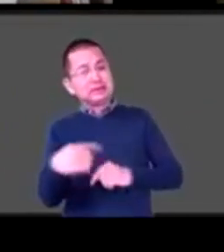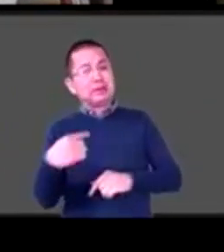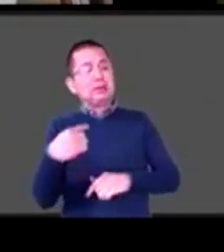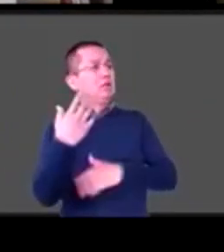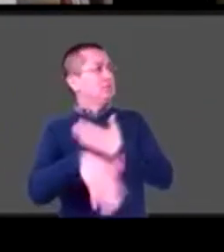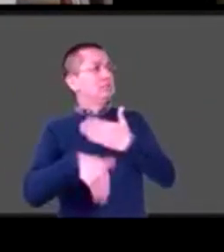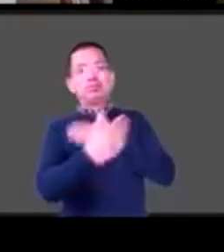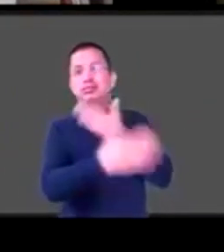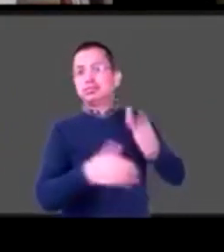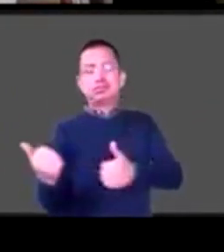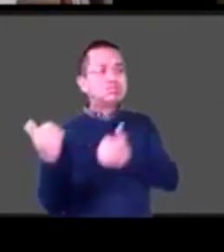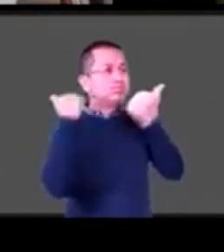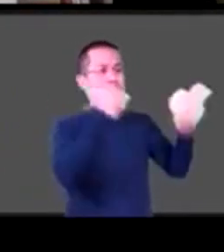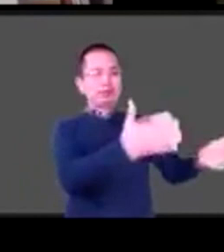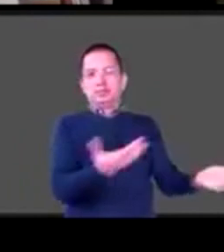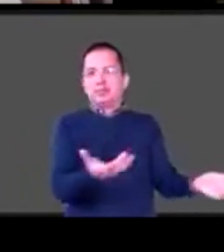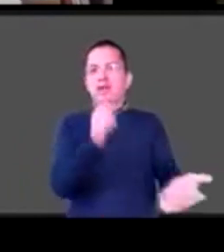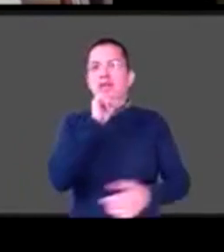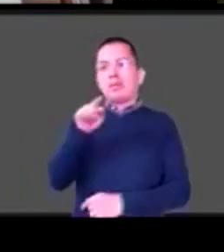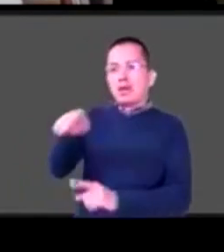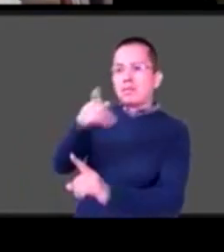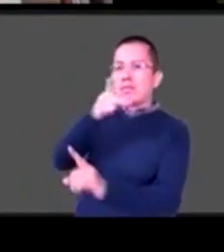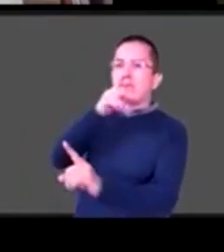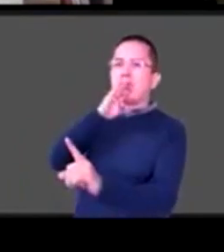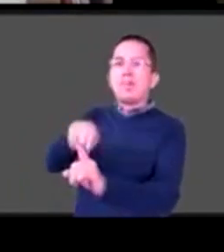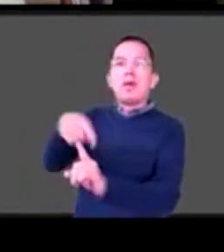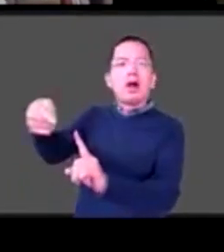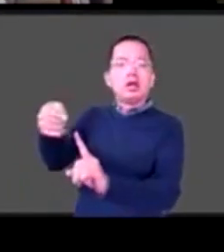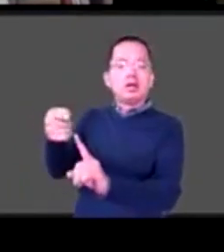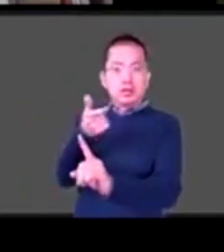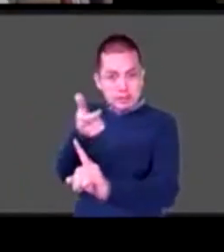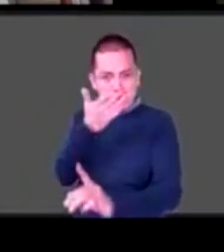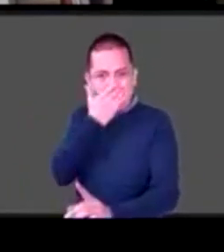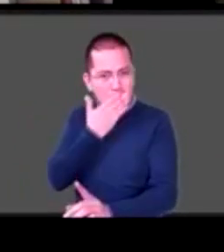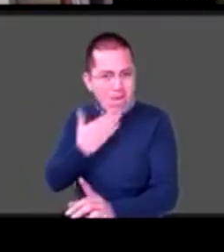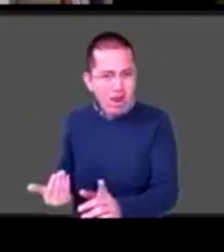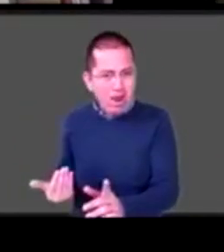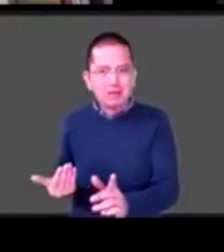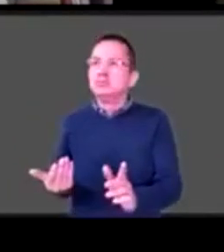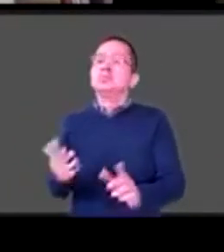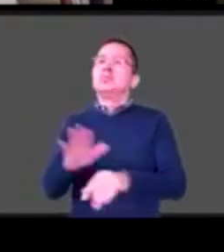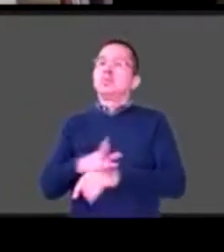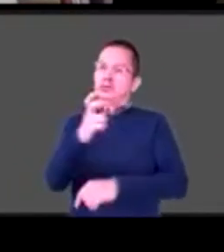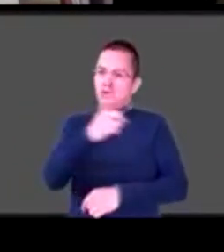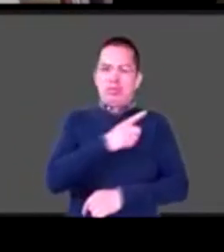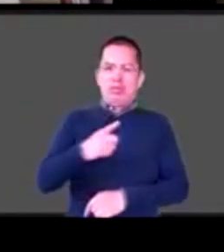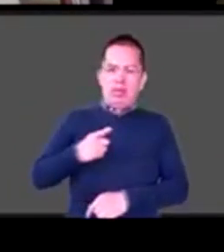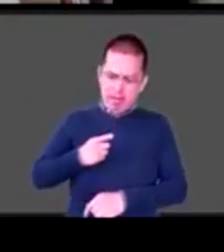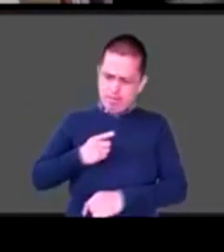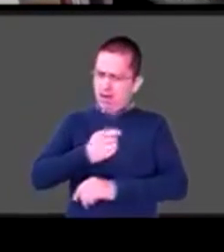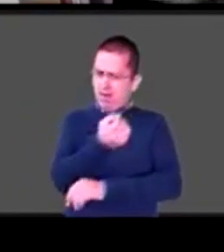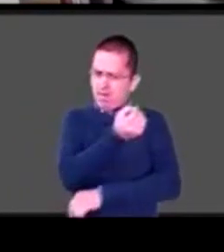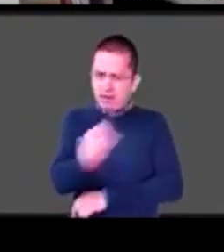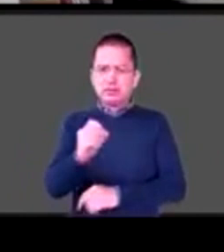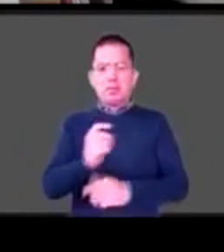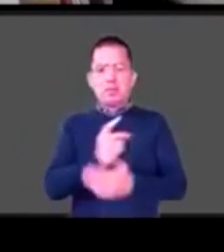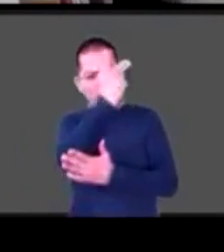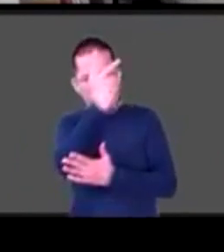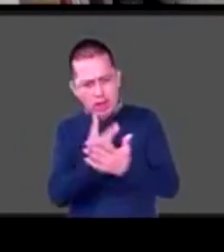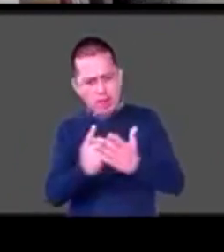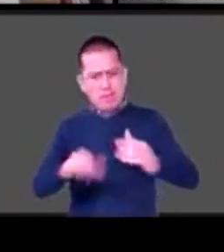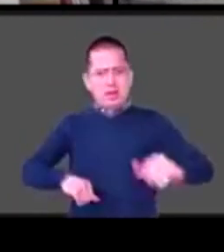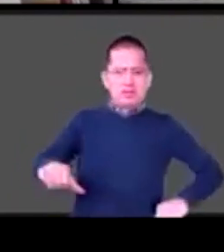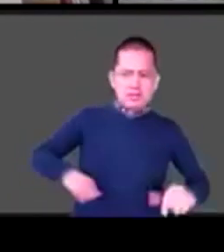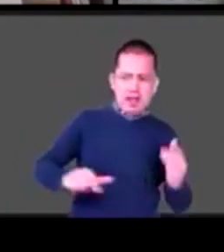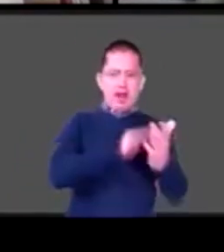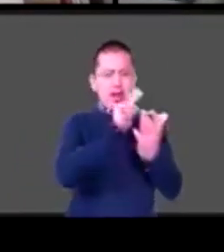cuentan con los recursos, como comentaba Flavia, que es fundamental, pues que se genere políticas públicas y que haya presupuesto, que creo que